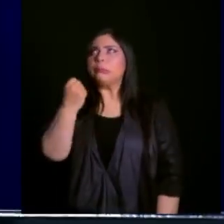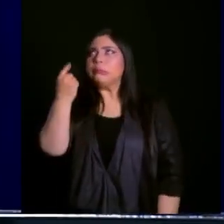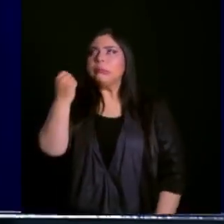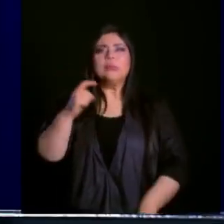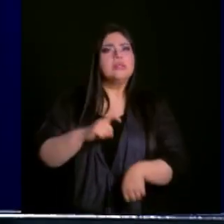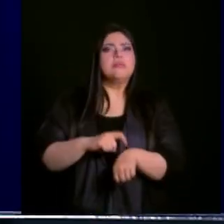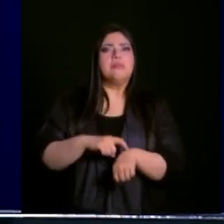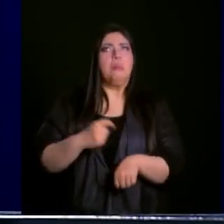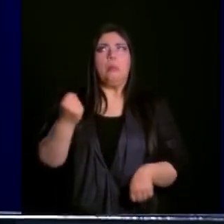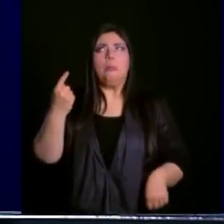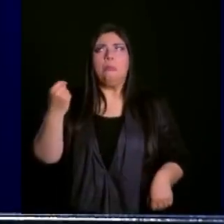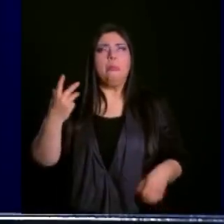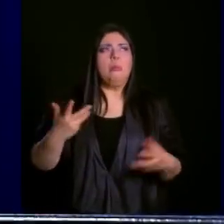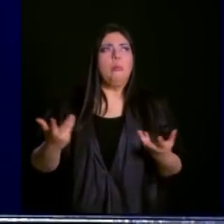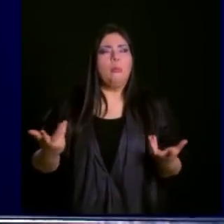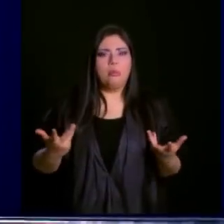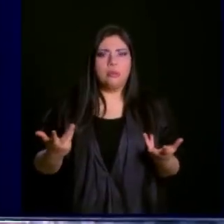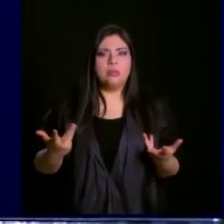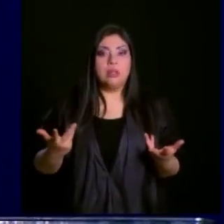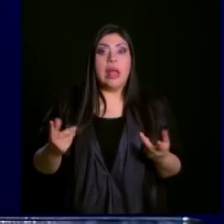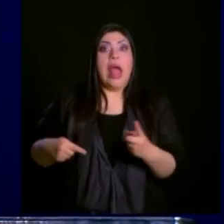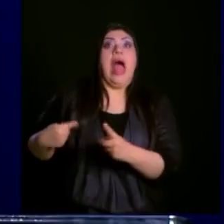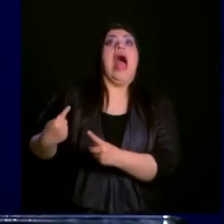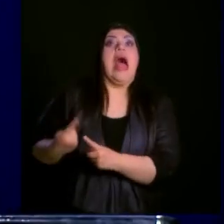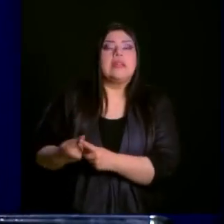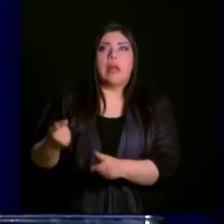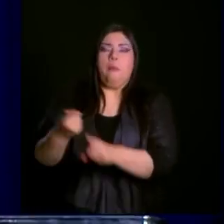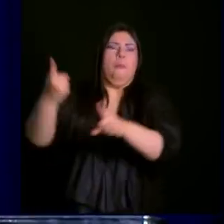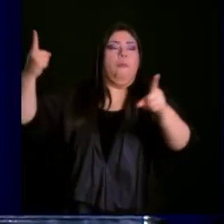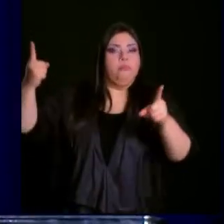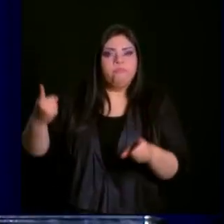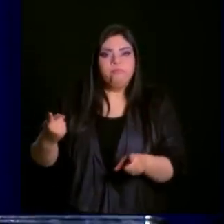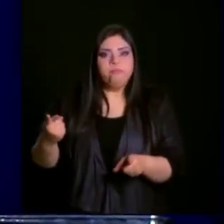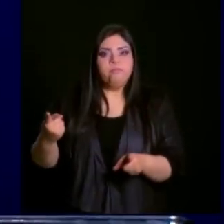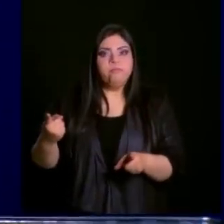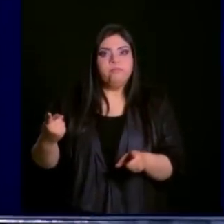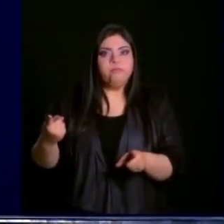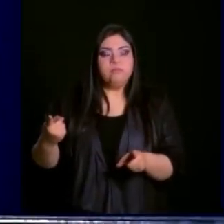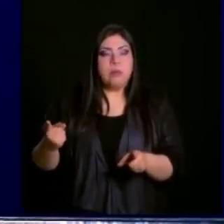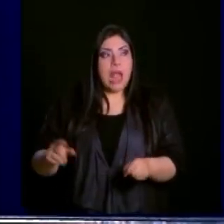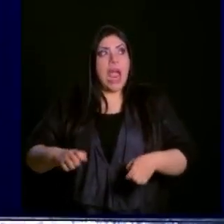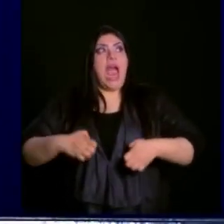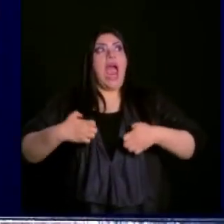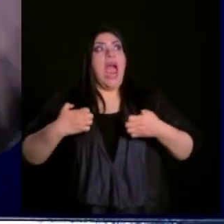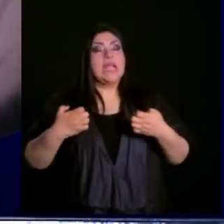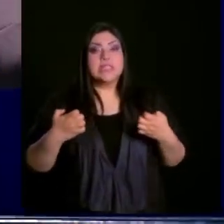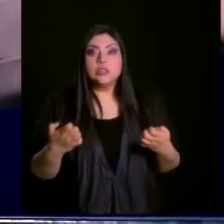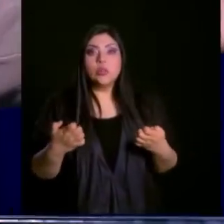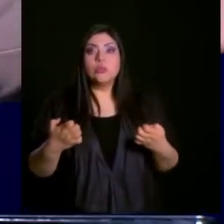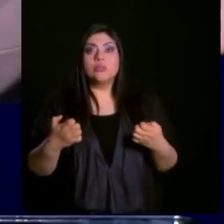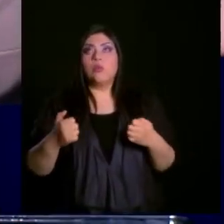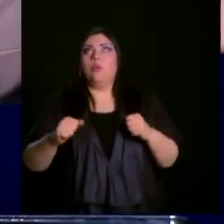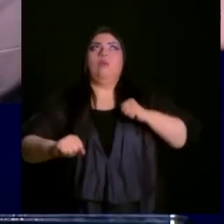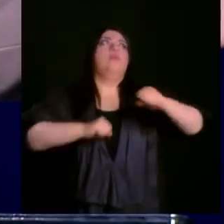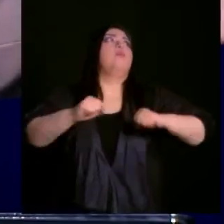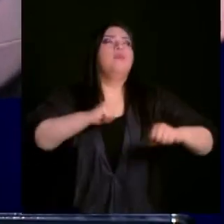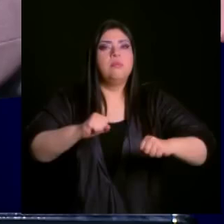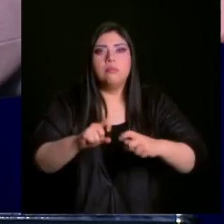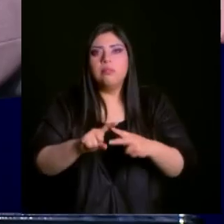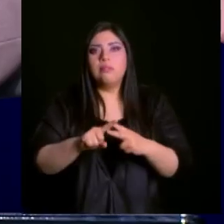hasta que algo pasa o algo pasa con alguien que detona nuestro tiempo.